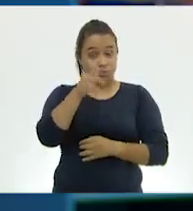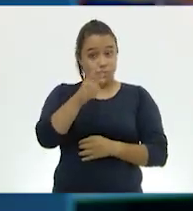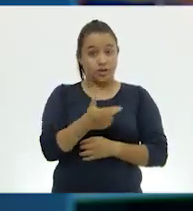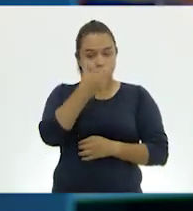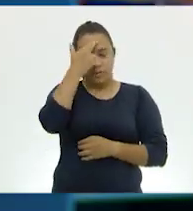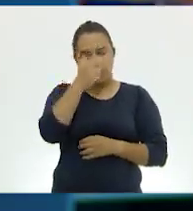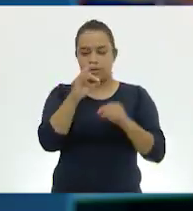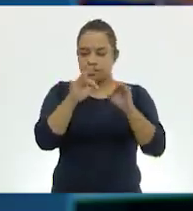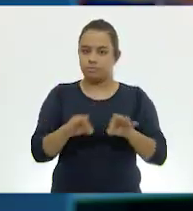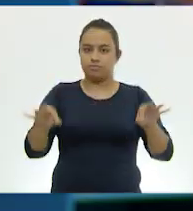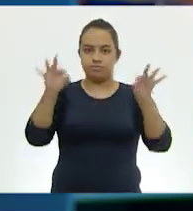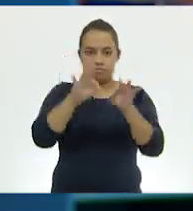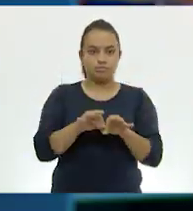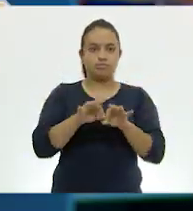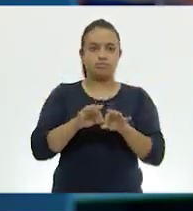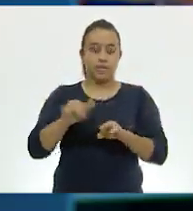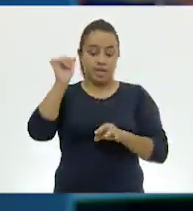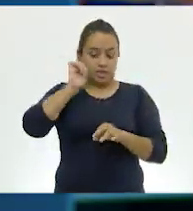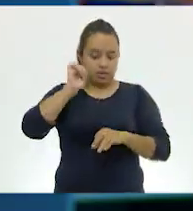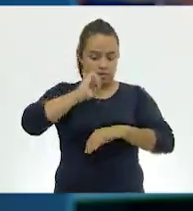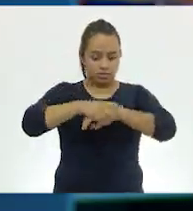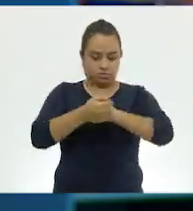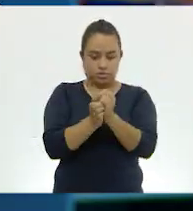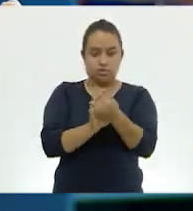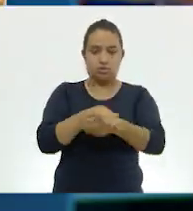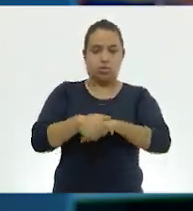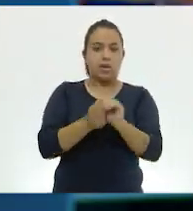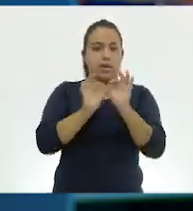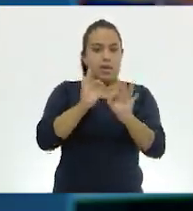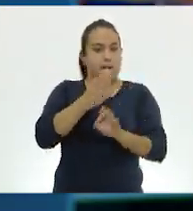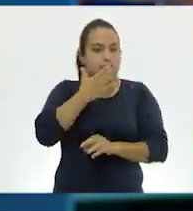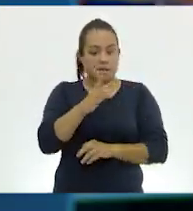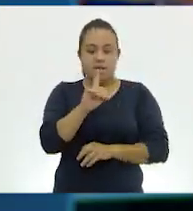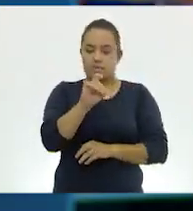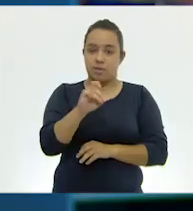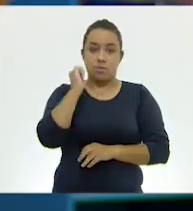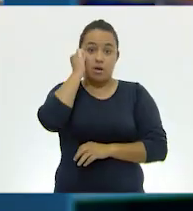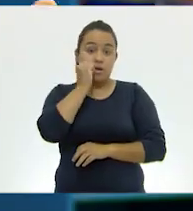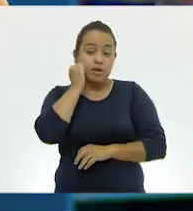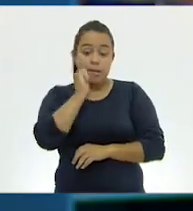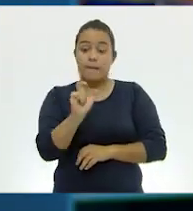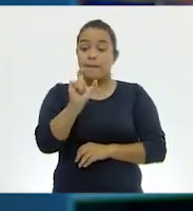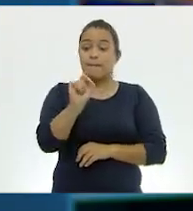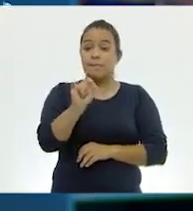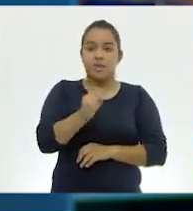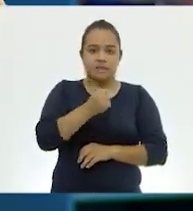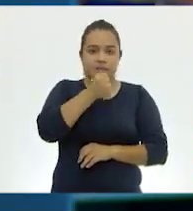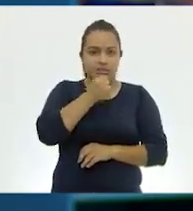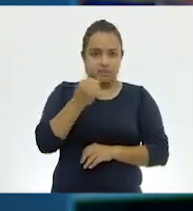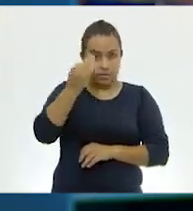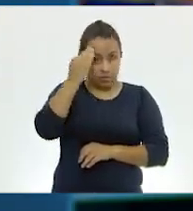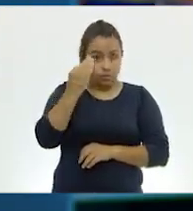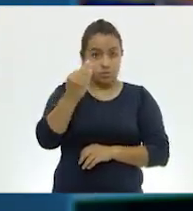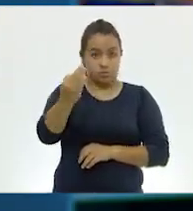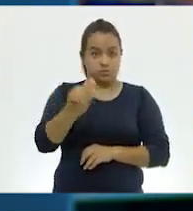Recuerda que es importante lavar muy bien tus manos con agua y con jabón durante 20 segundos.